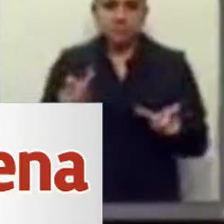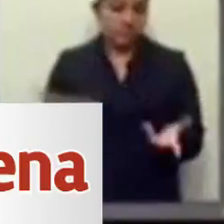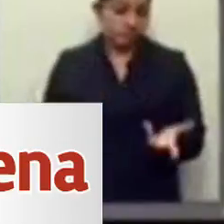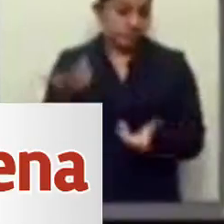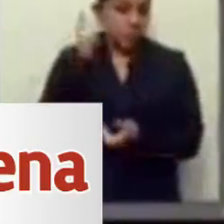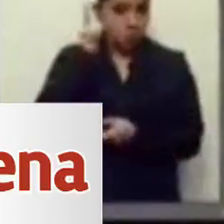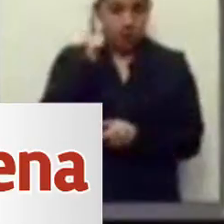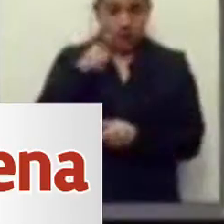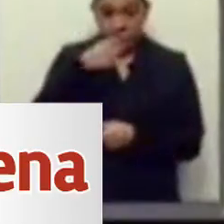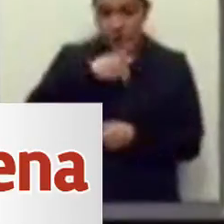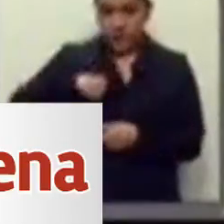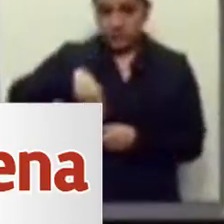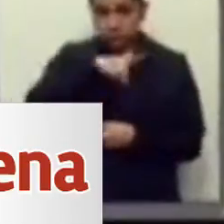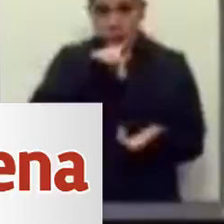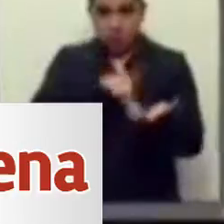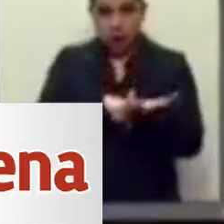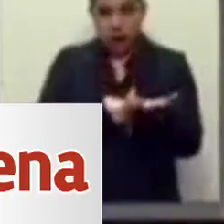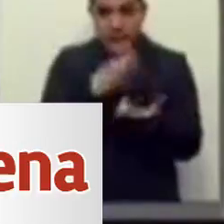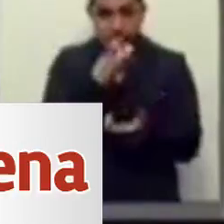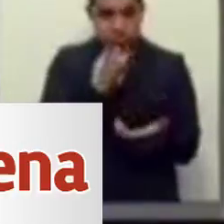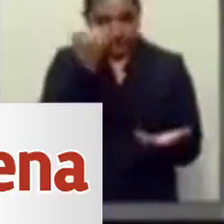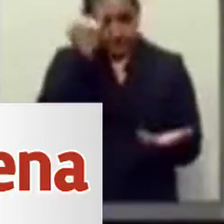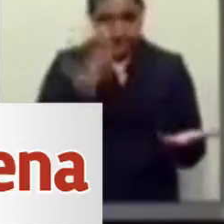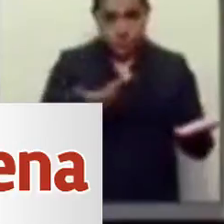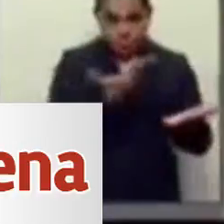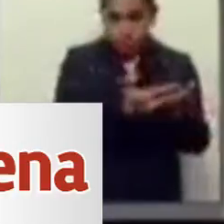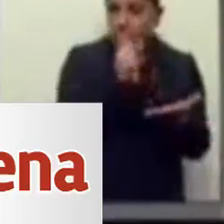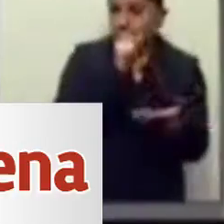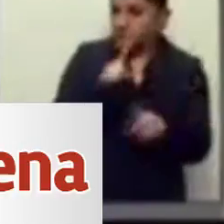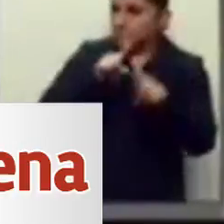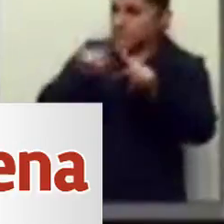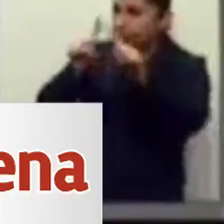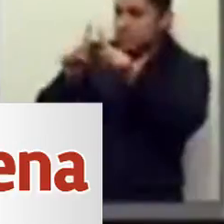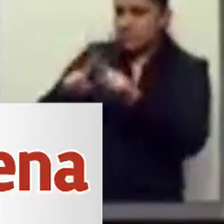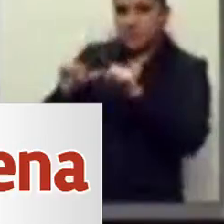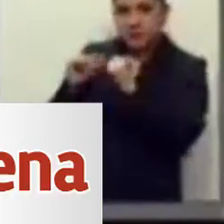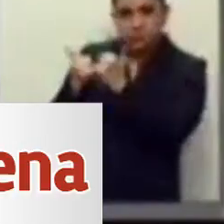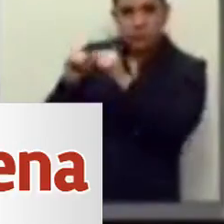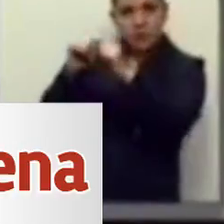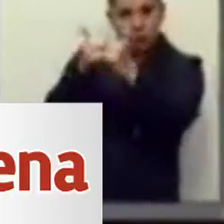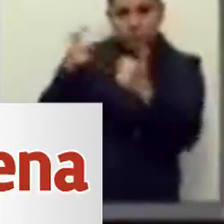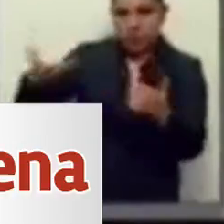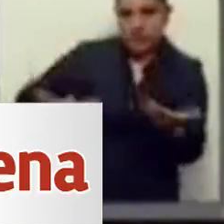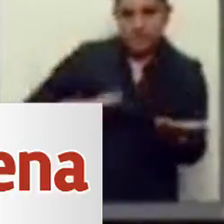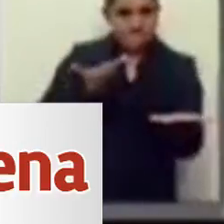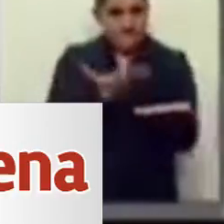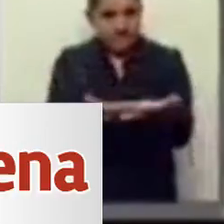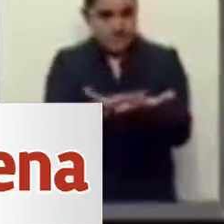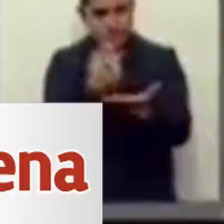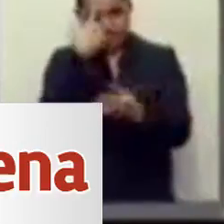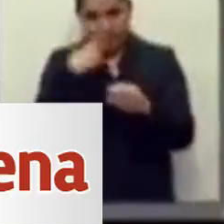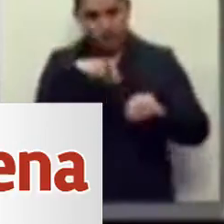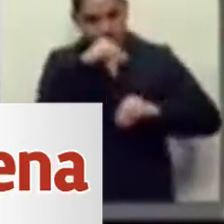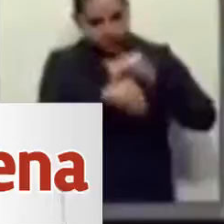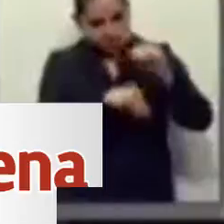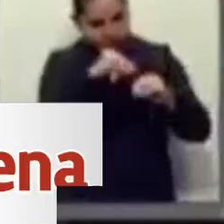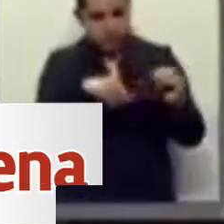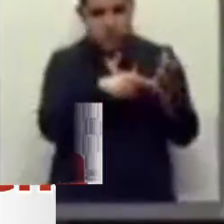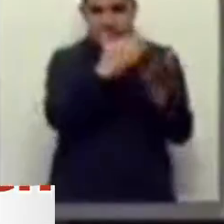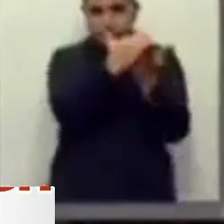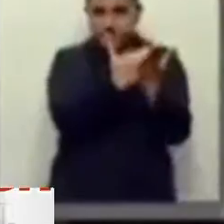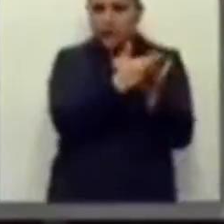fruto del trabajo de muchas organizaciones de la sociedad civil que nos han acompañado para construir una verdadera